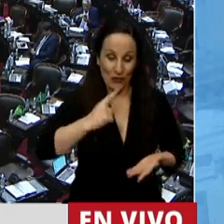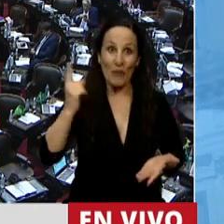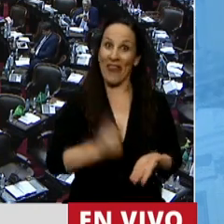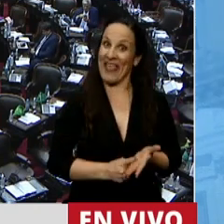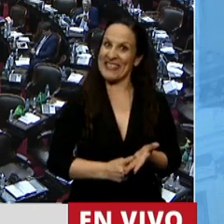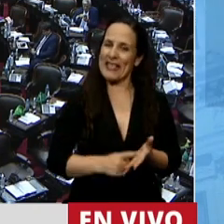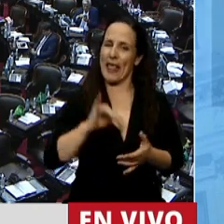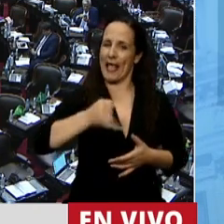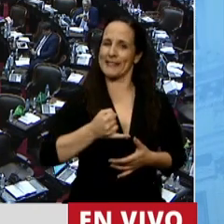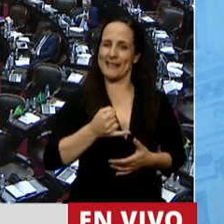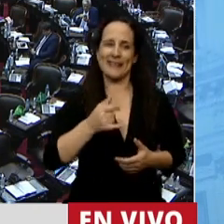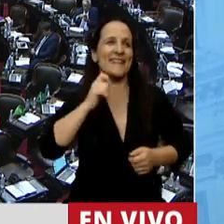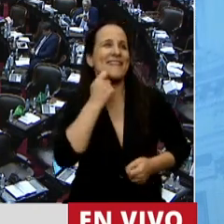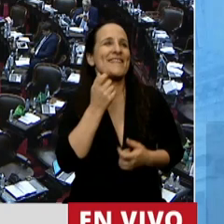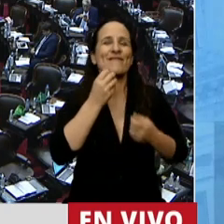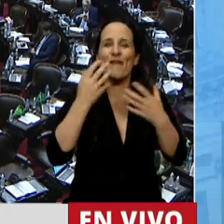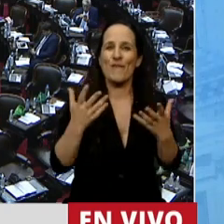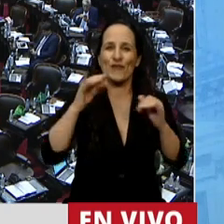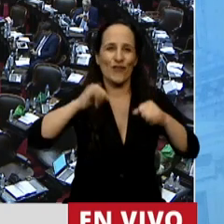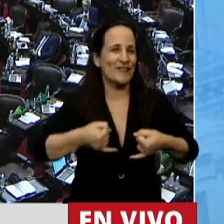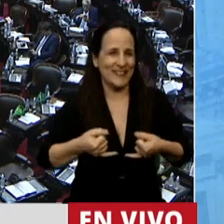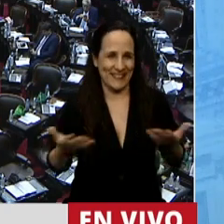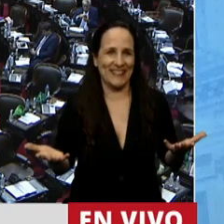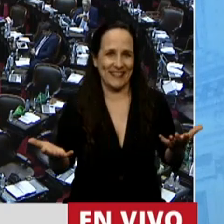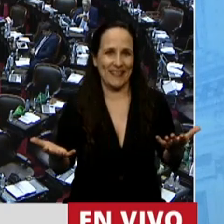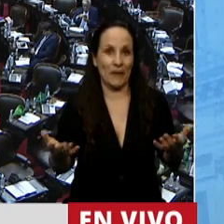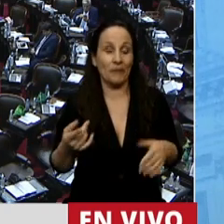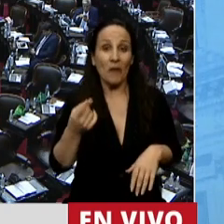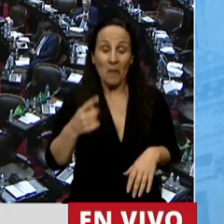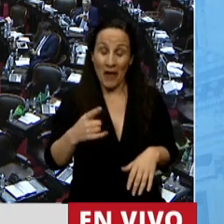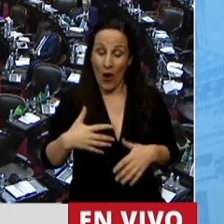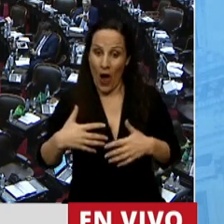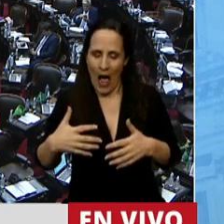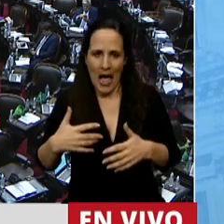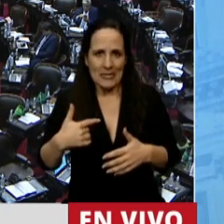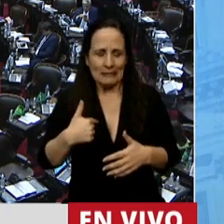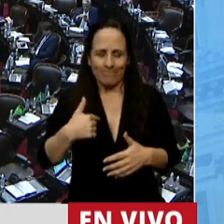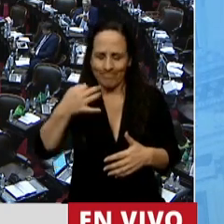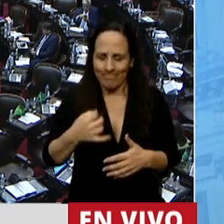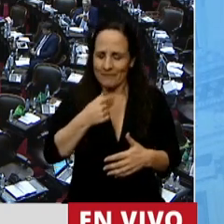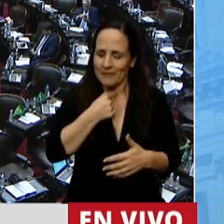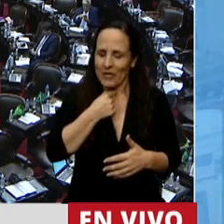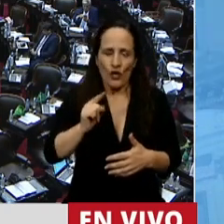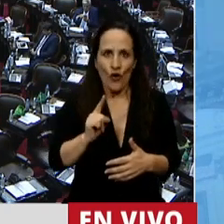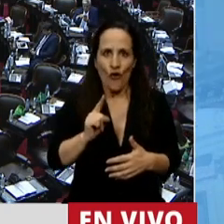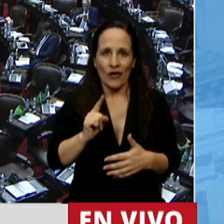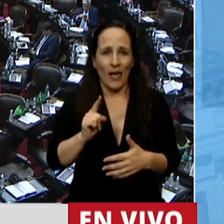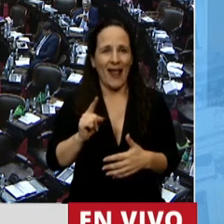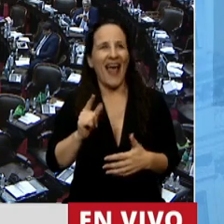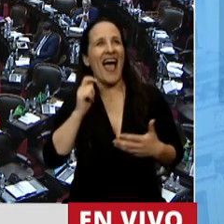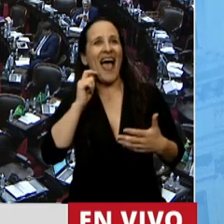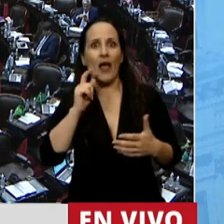cuando así lo quiere, no lo es cuando no lo desea, cuando no lo quiere.